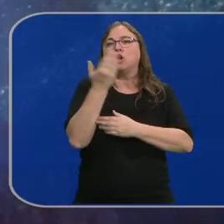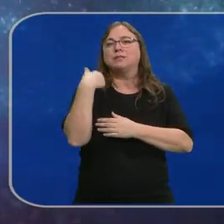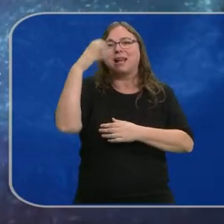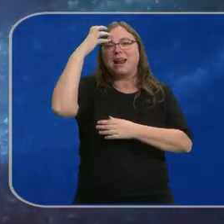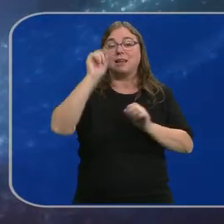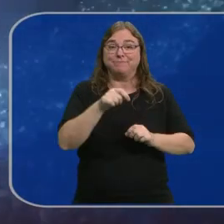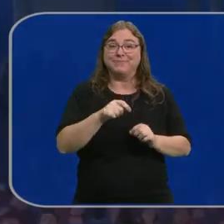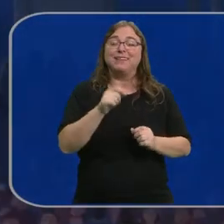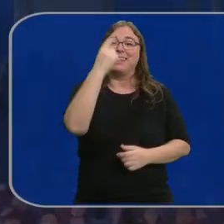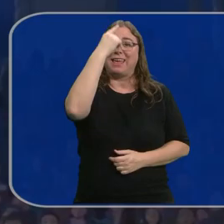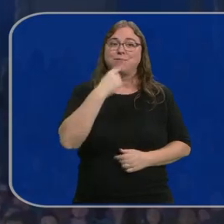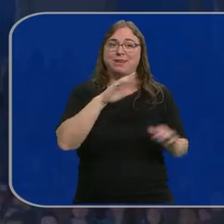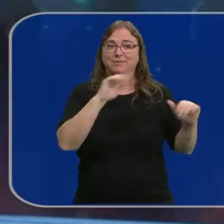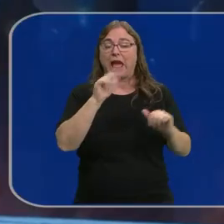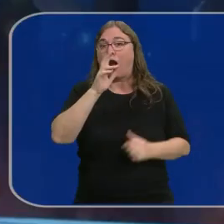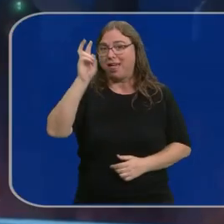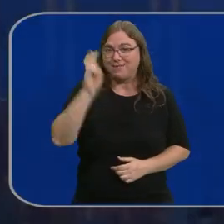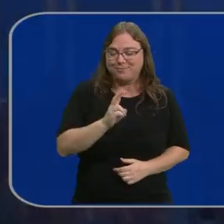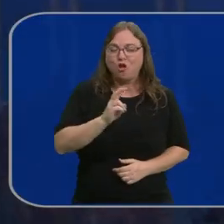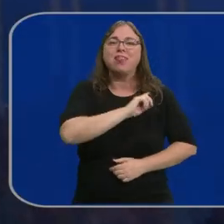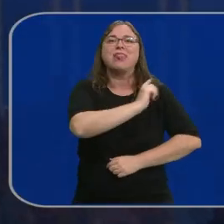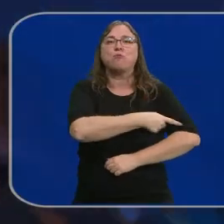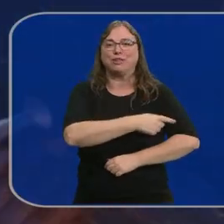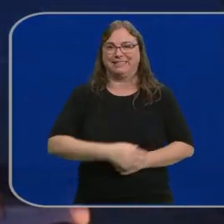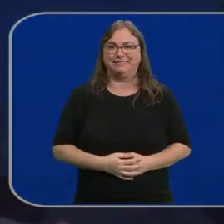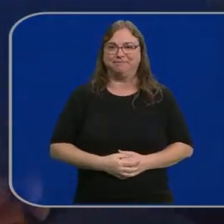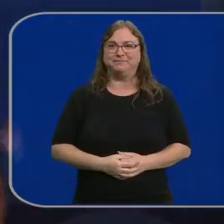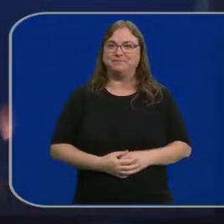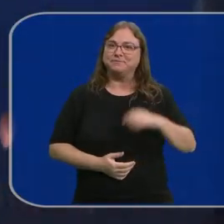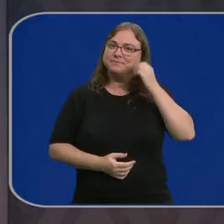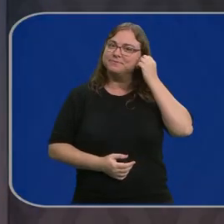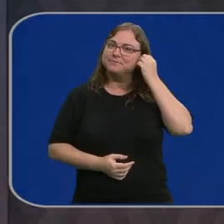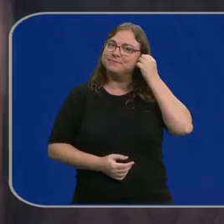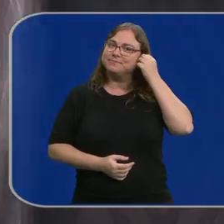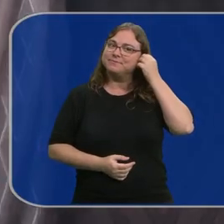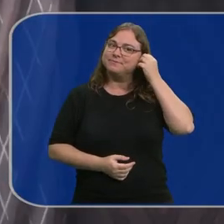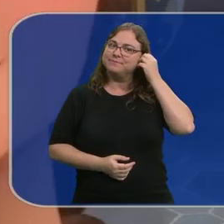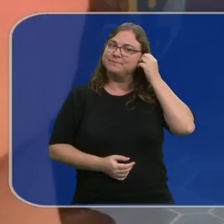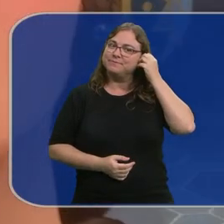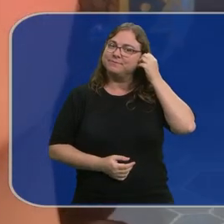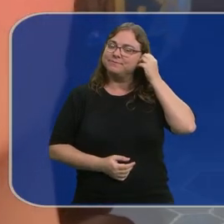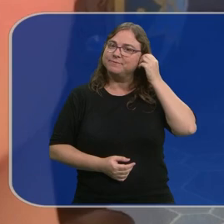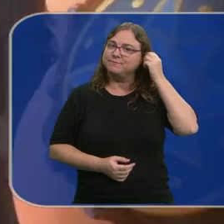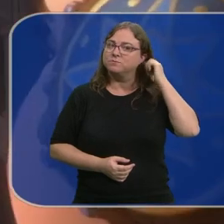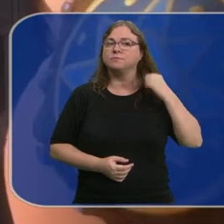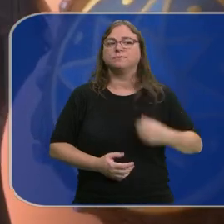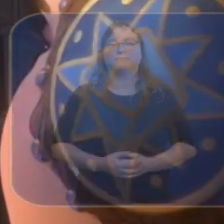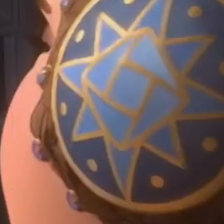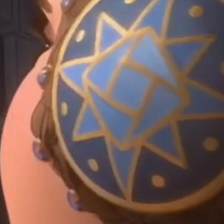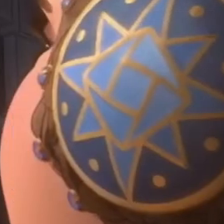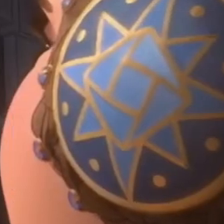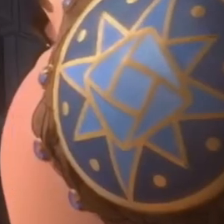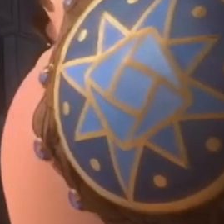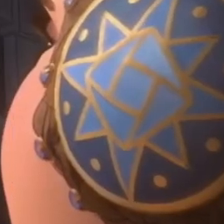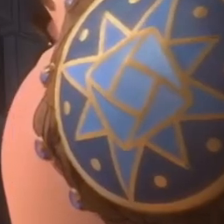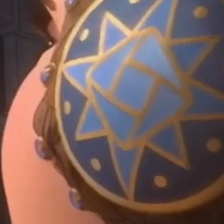Con estas imágenes nos vamos, pero volvemos ahora con los deportes. Eres un guapísimo y adorado rey. Tienes